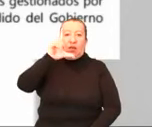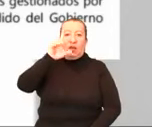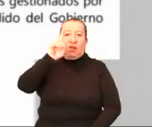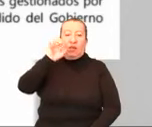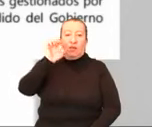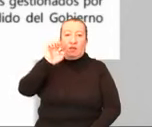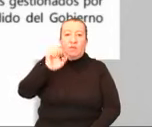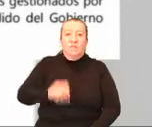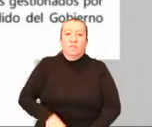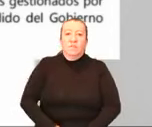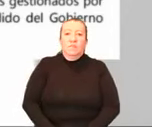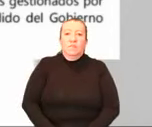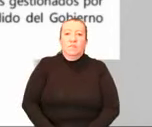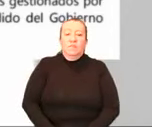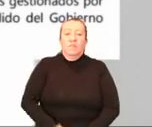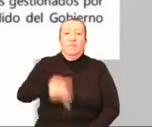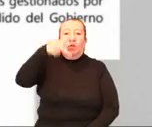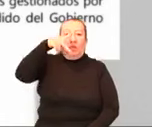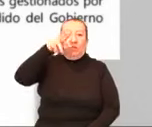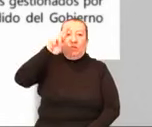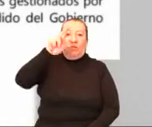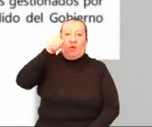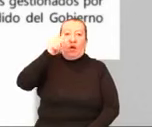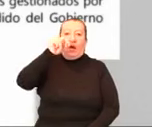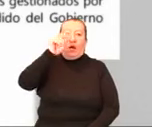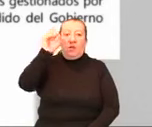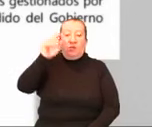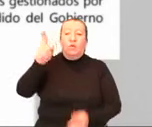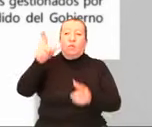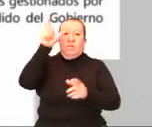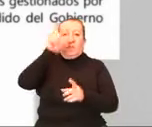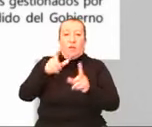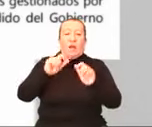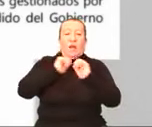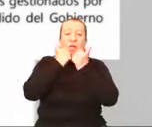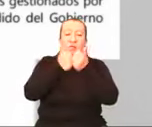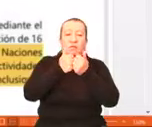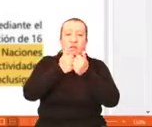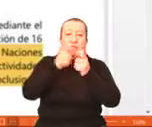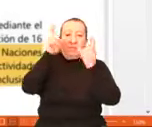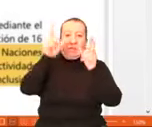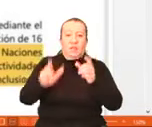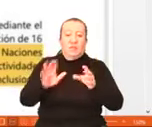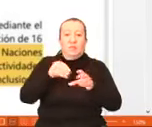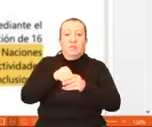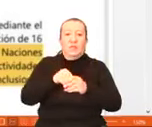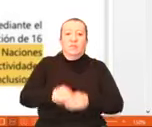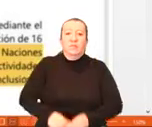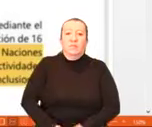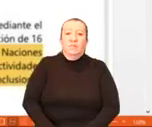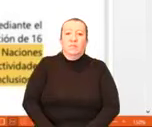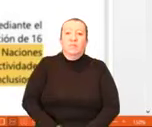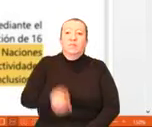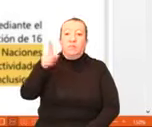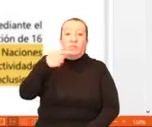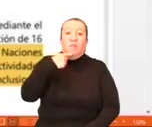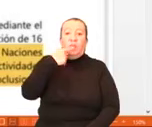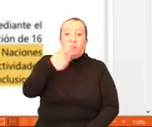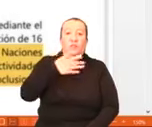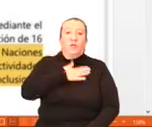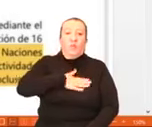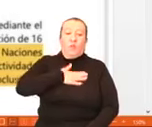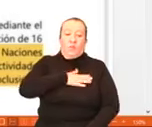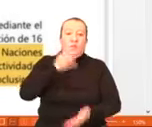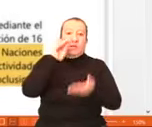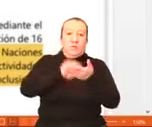ya pedida por Mauricio Proaño, un compañero asambleísta que se portó muy bien. Y aquí le pregunta, ¿no? Específicamente nos pide señalar si